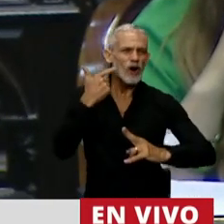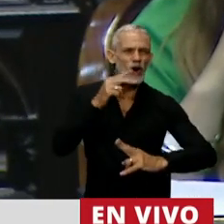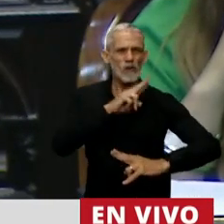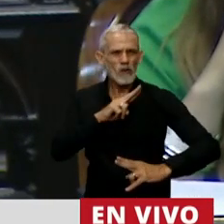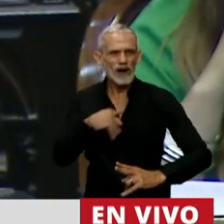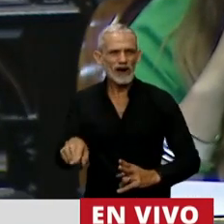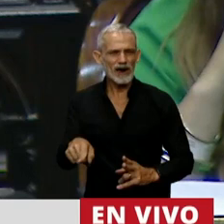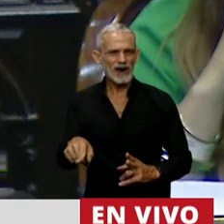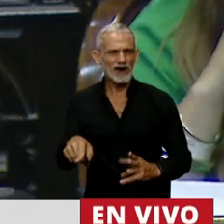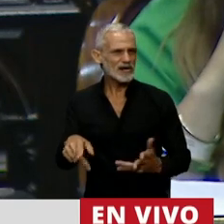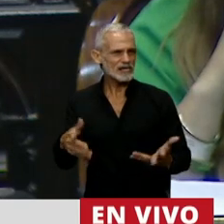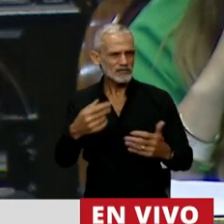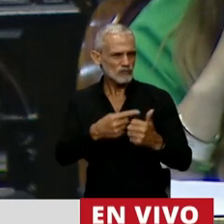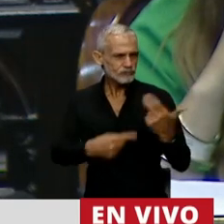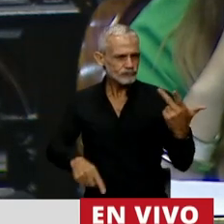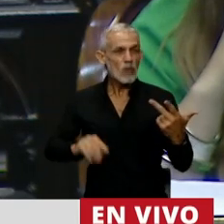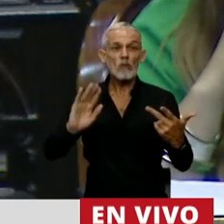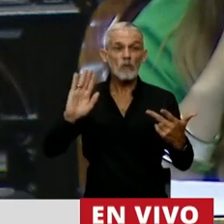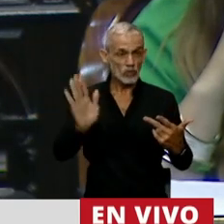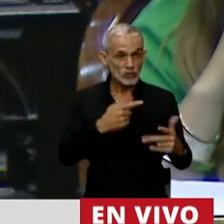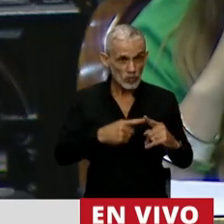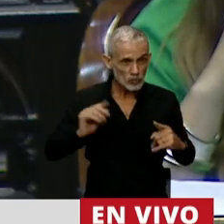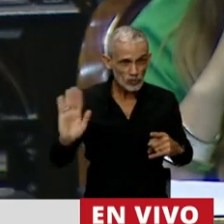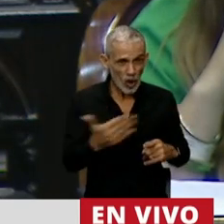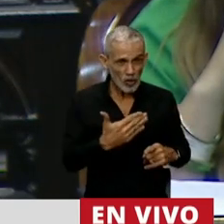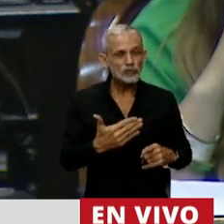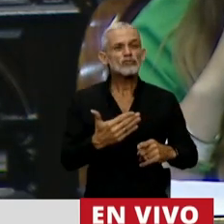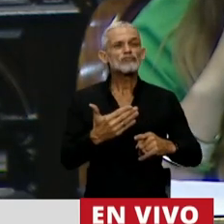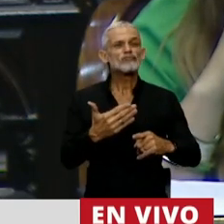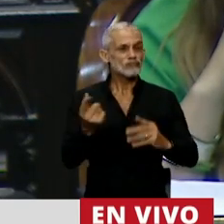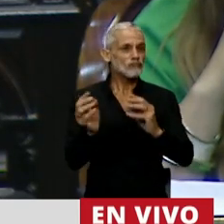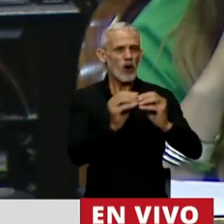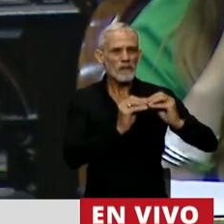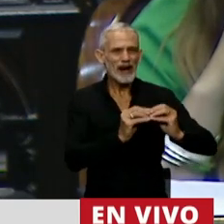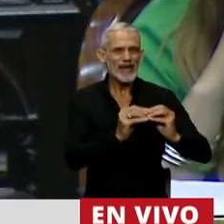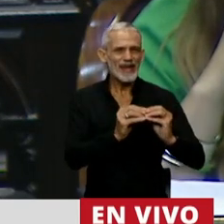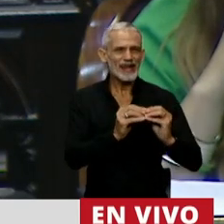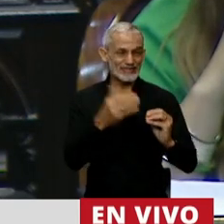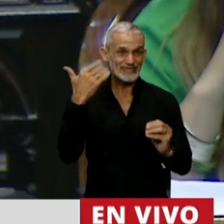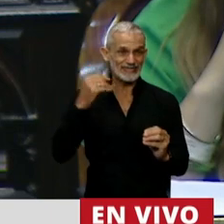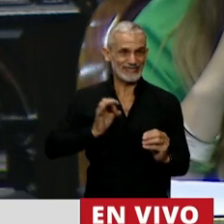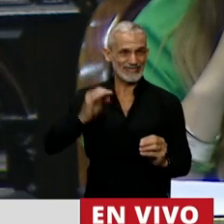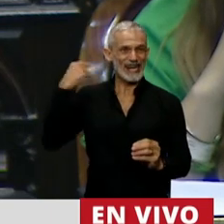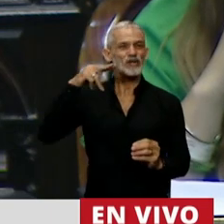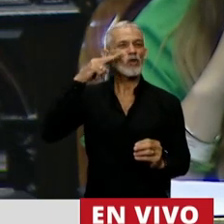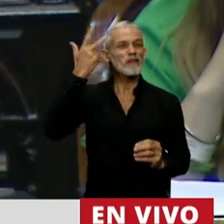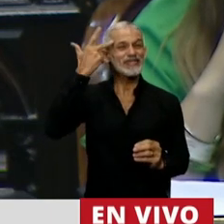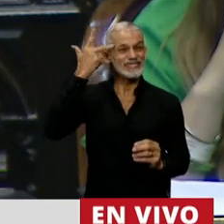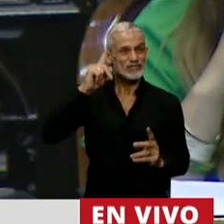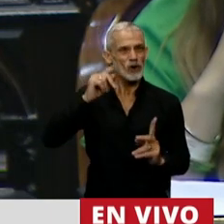sobrines, por todas aquellas compañeras que estuvieron en el año 2018.